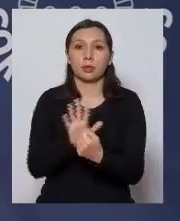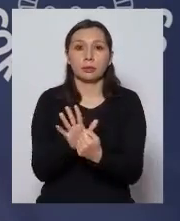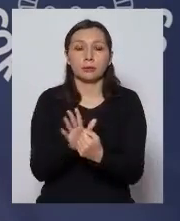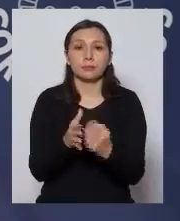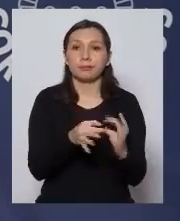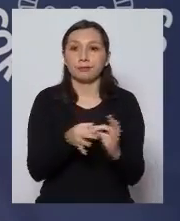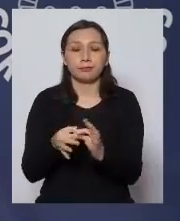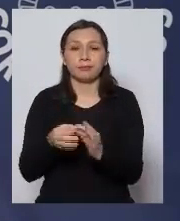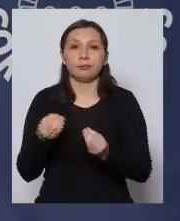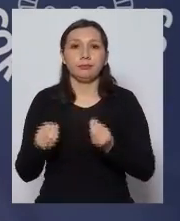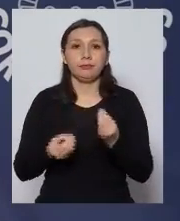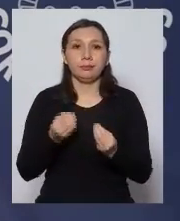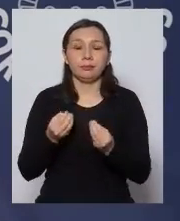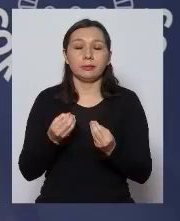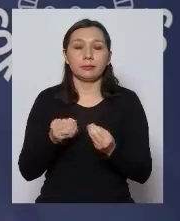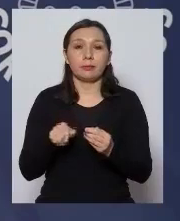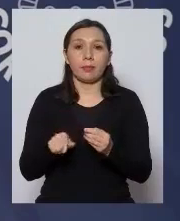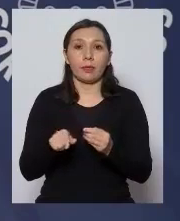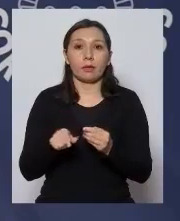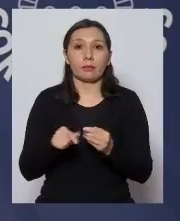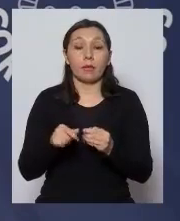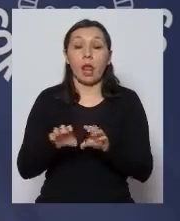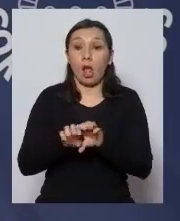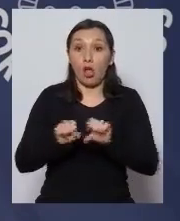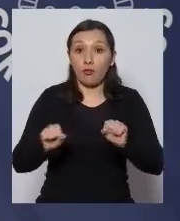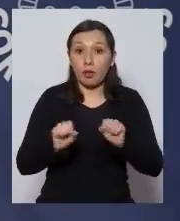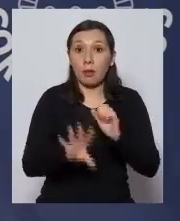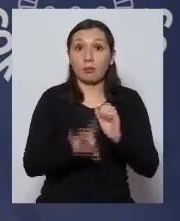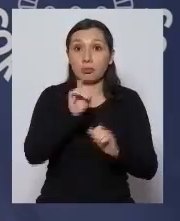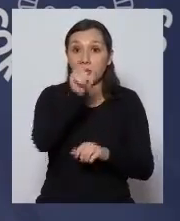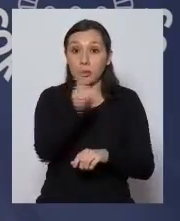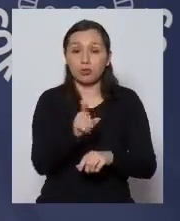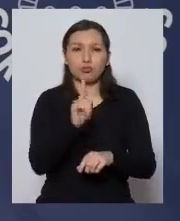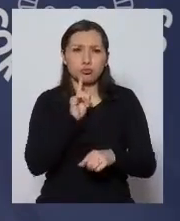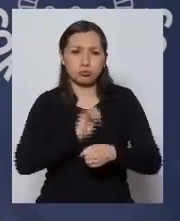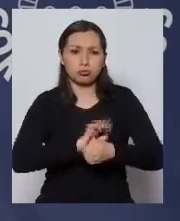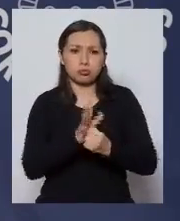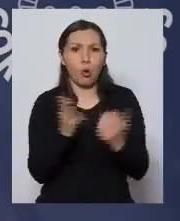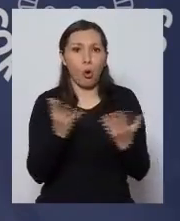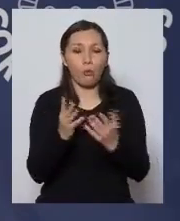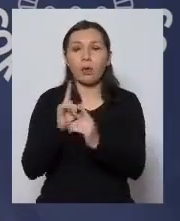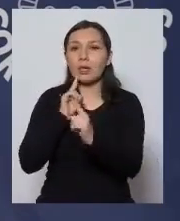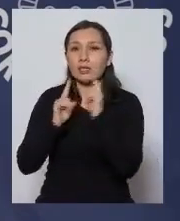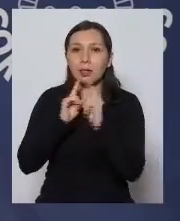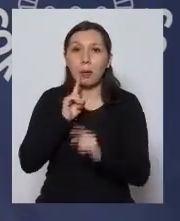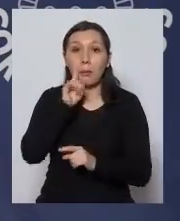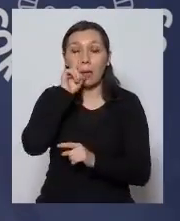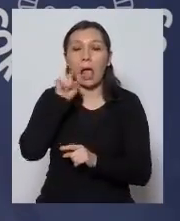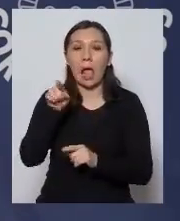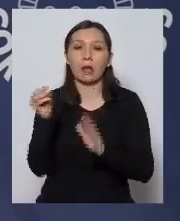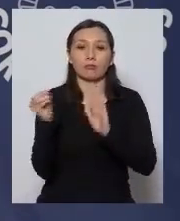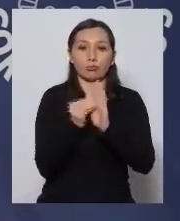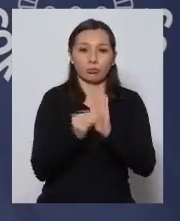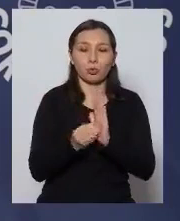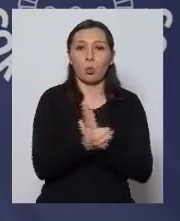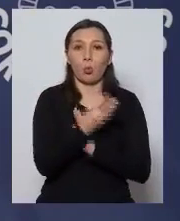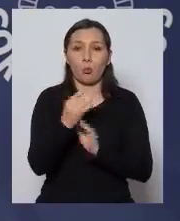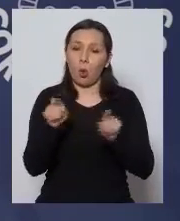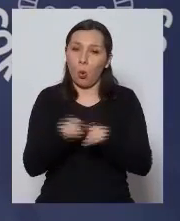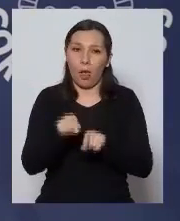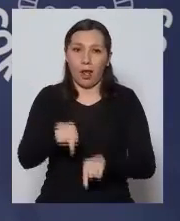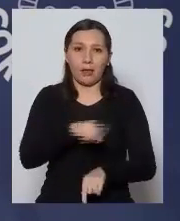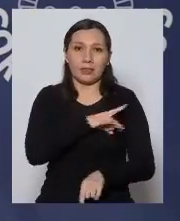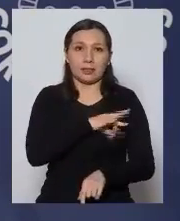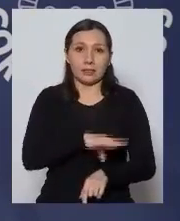dado que para ser confirmada una persona se usa un examen de PCR, como hacemos en Chile,